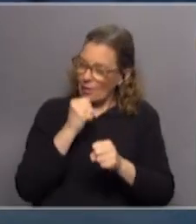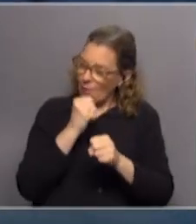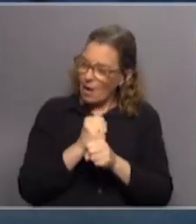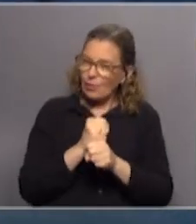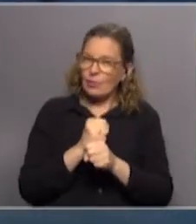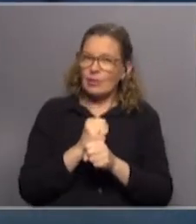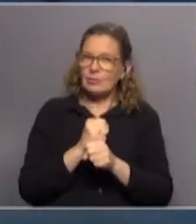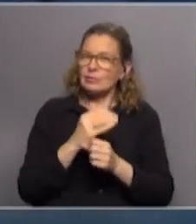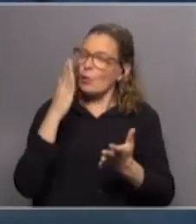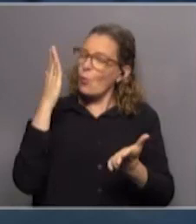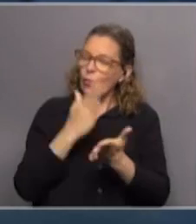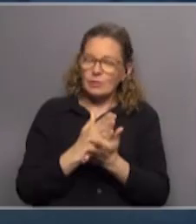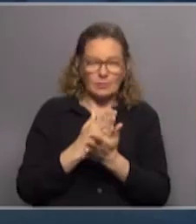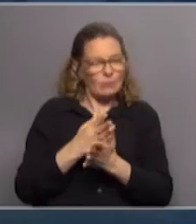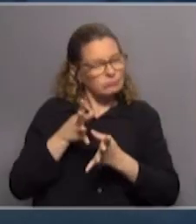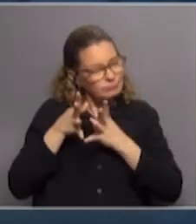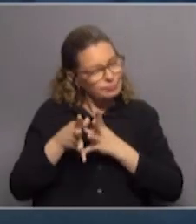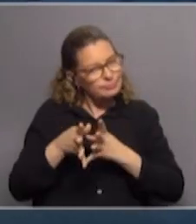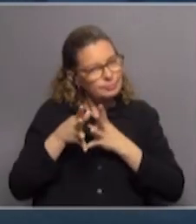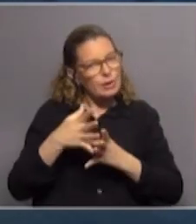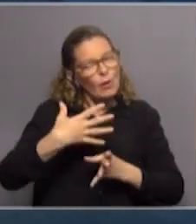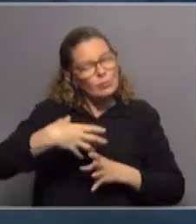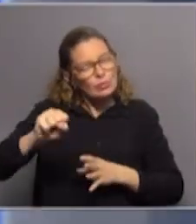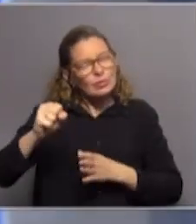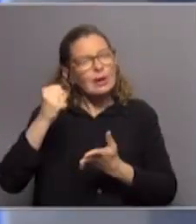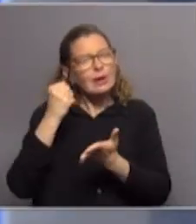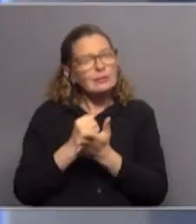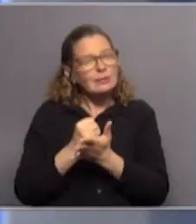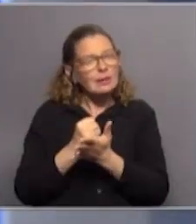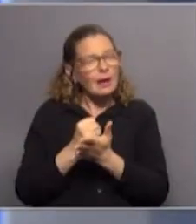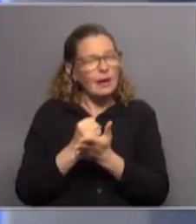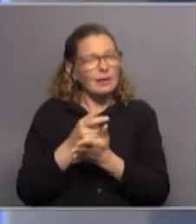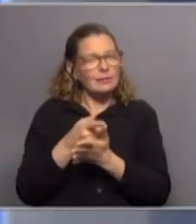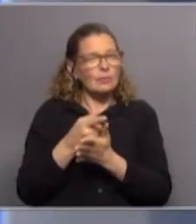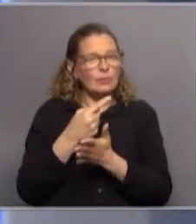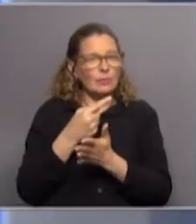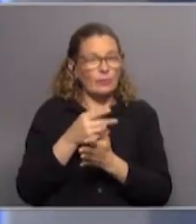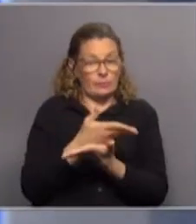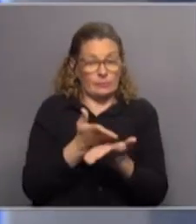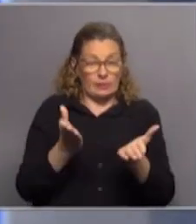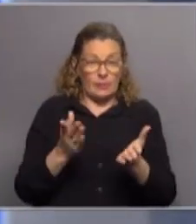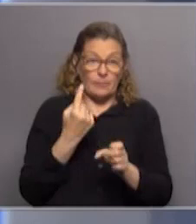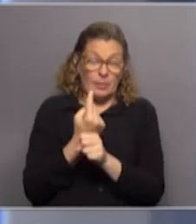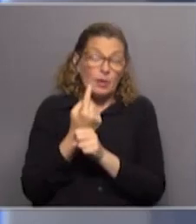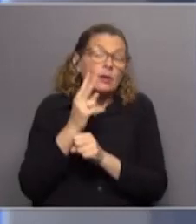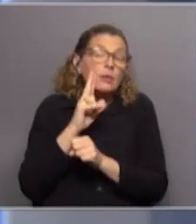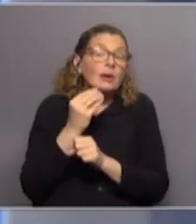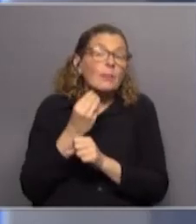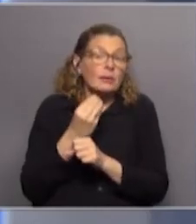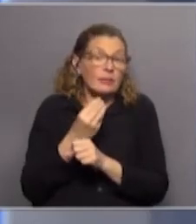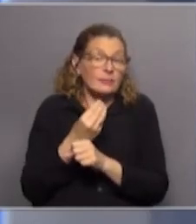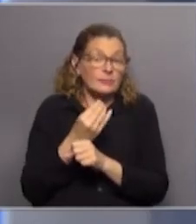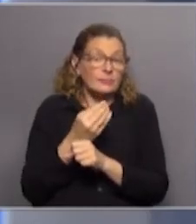hasta las últimas consecuencias. Una absorción que garantizara, siempre que de la intervención se dé ese escenario, porque primero hay que ver qué pasa